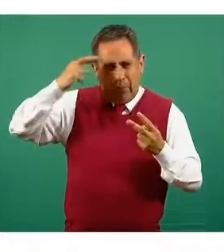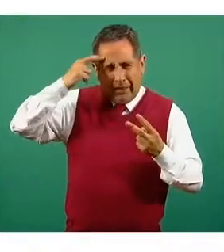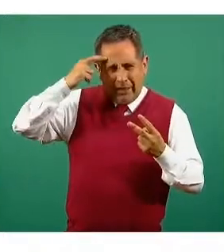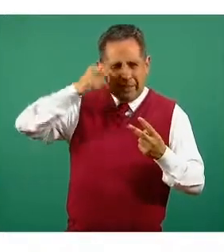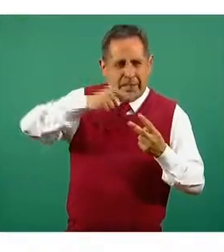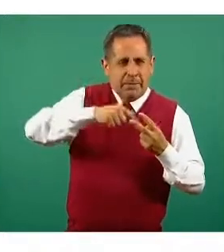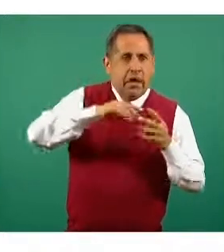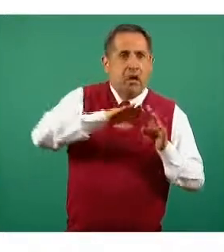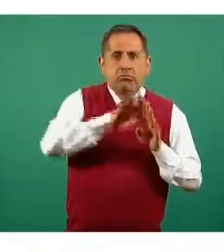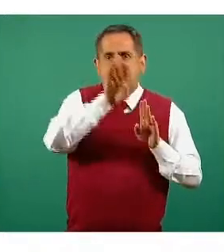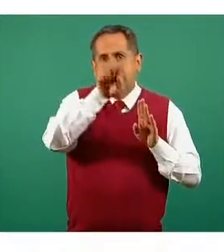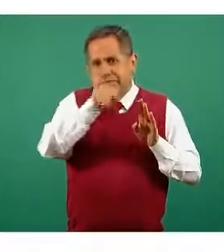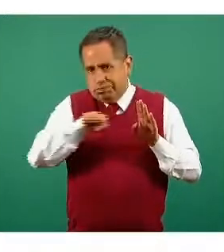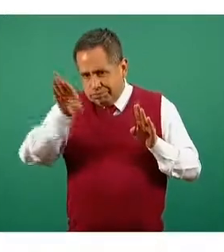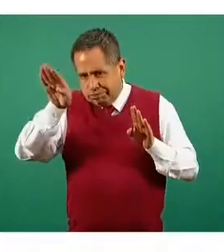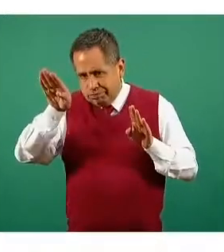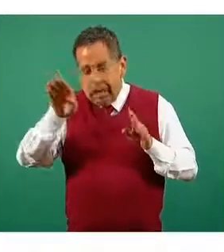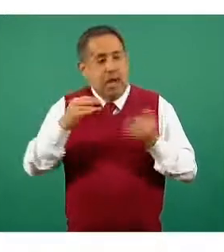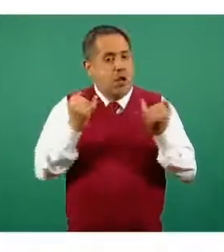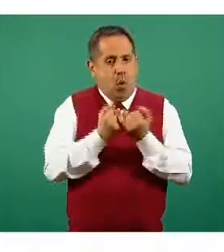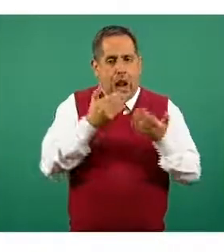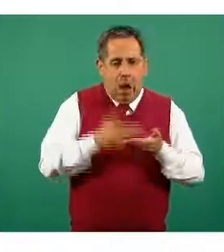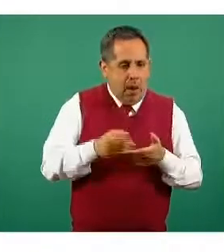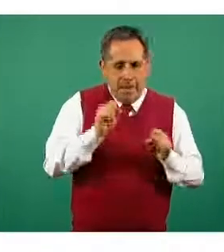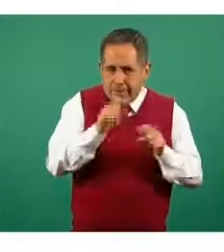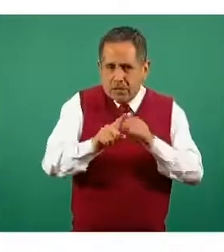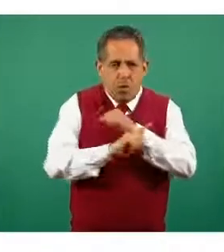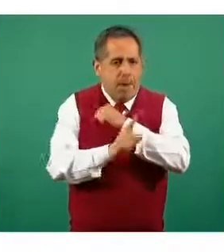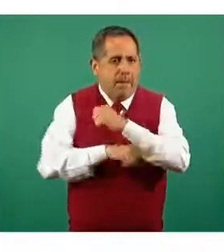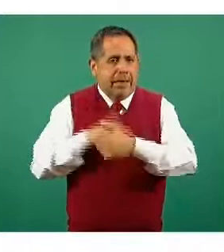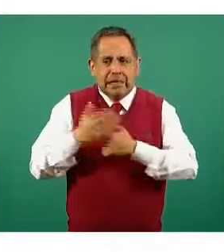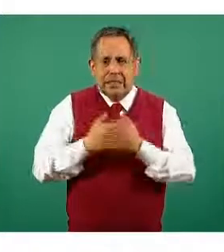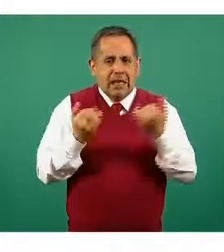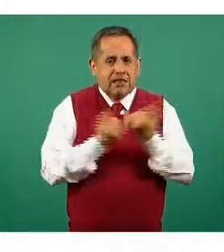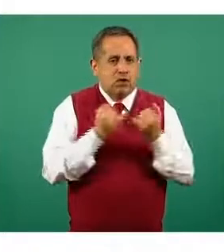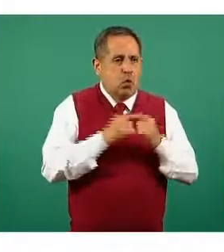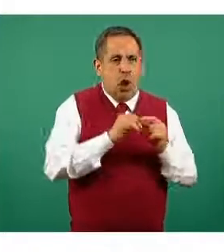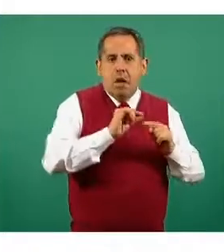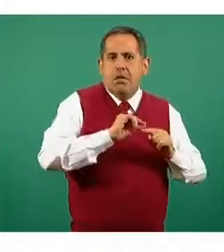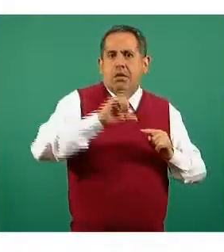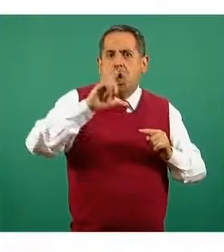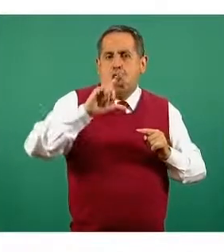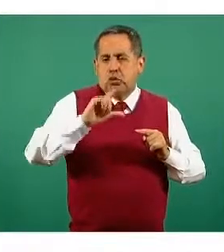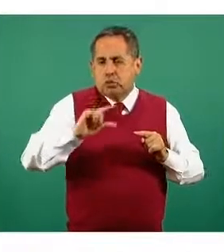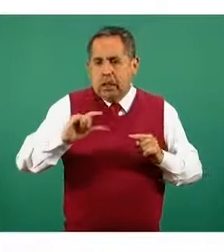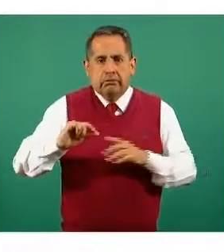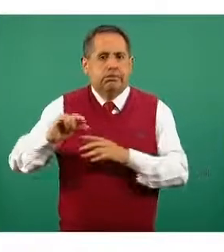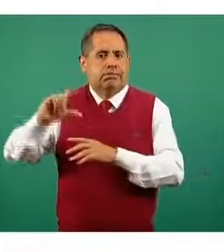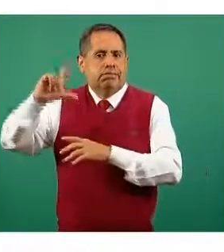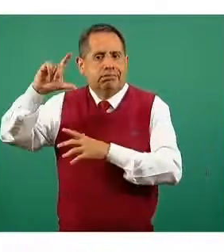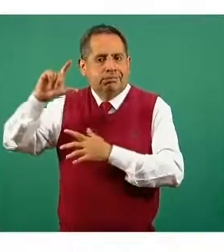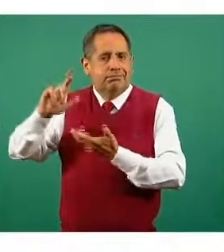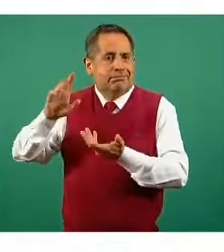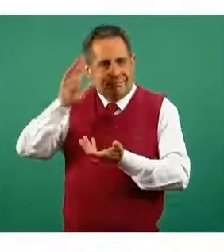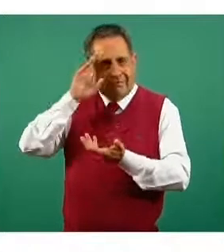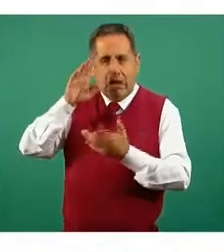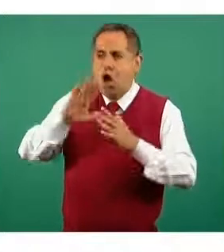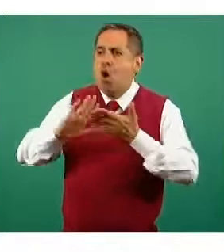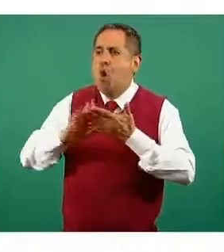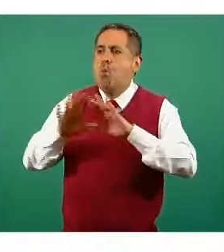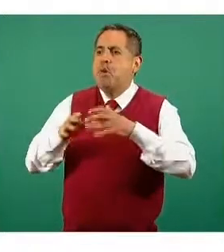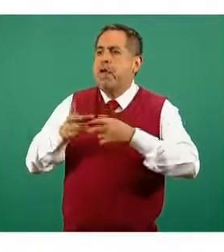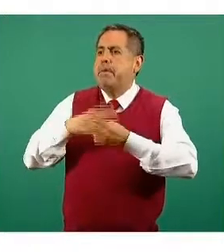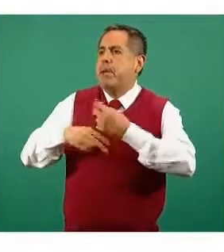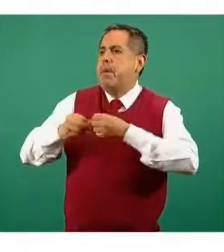de casos estimados, en las curvas de los casos confirmados, es decir, en la medida que se incrementa la transmisión de COVID-19 en la comunidad